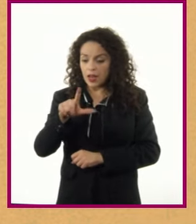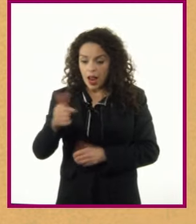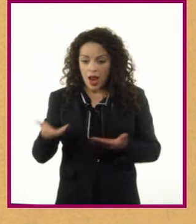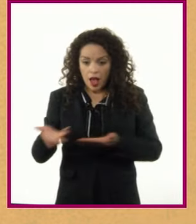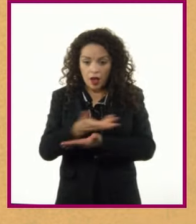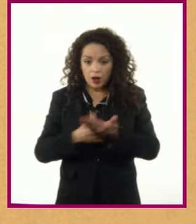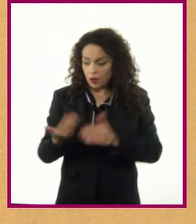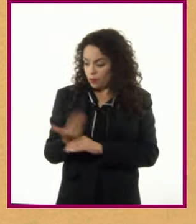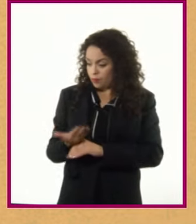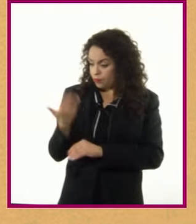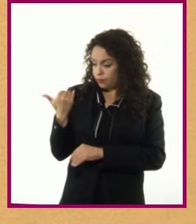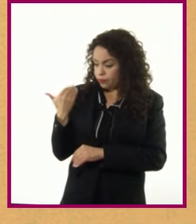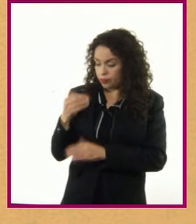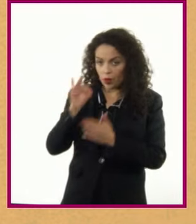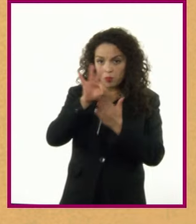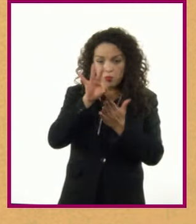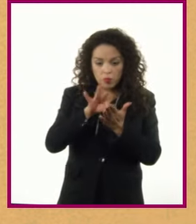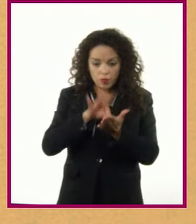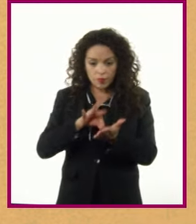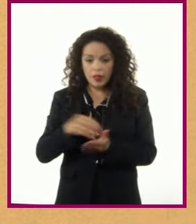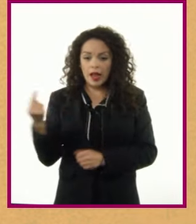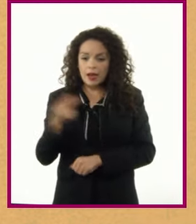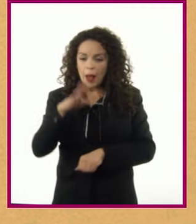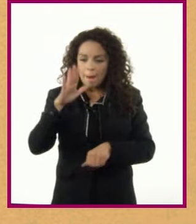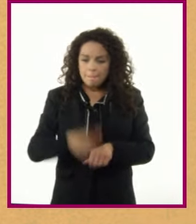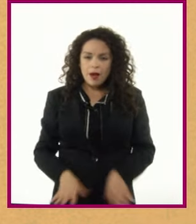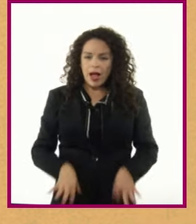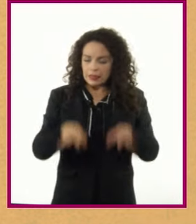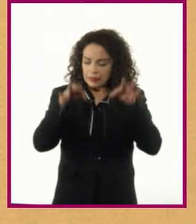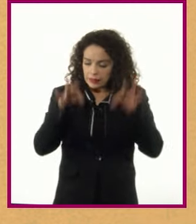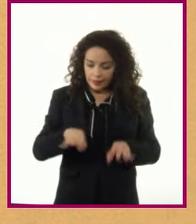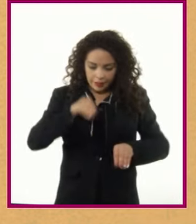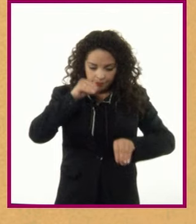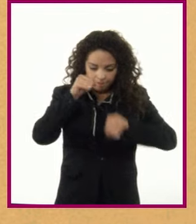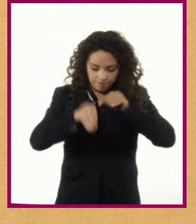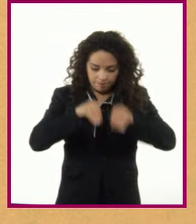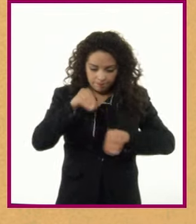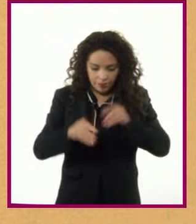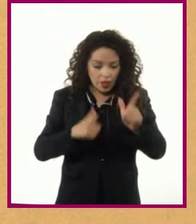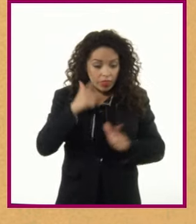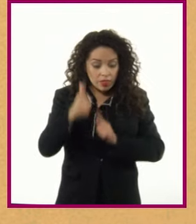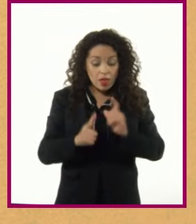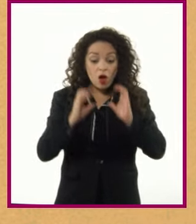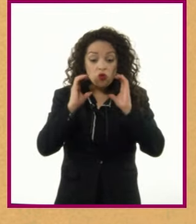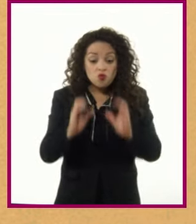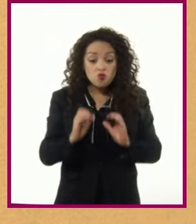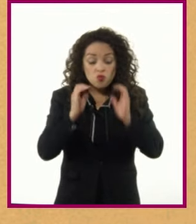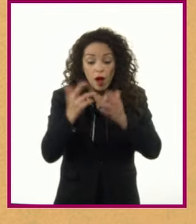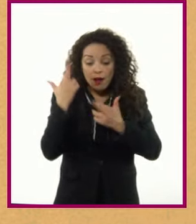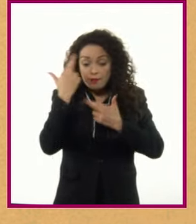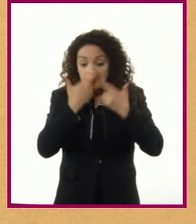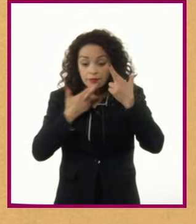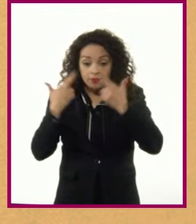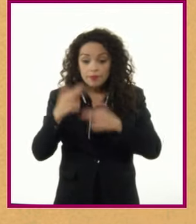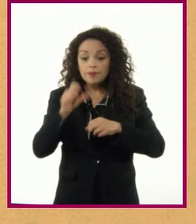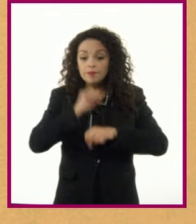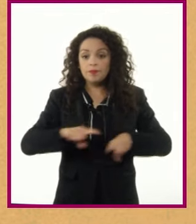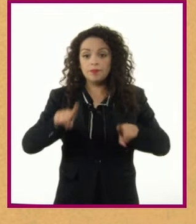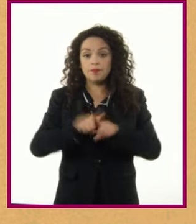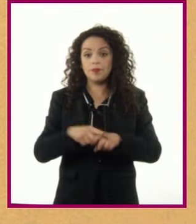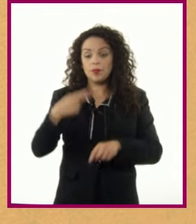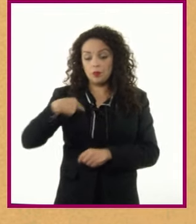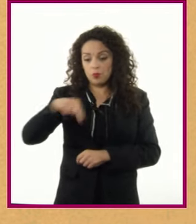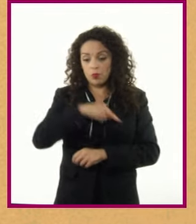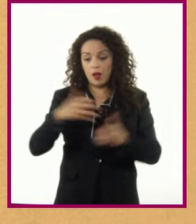en el video Y comenzar a detallar el contenido minuciosamente, tal como lo hicimos durante la sesión